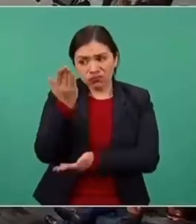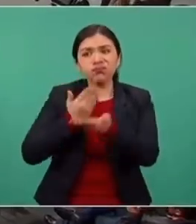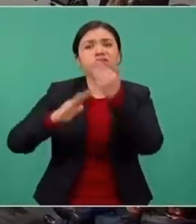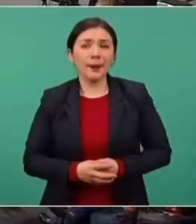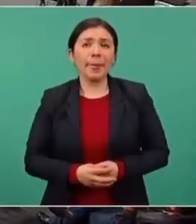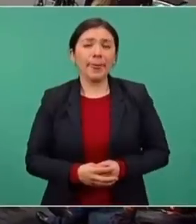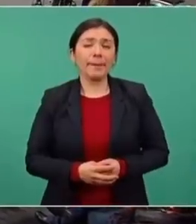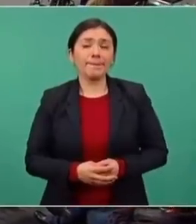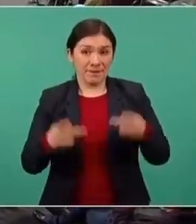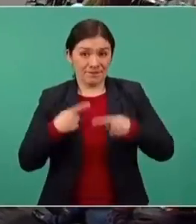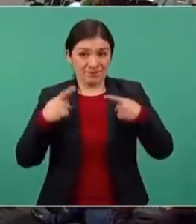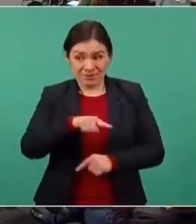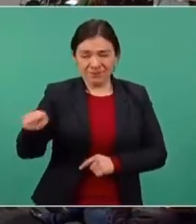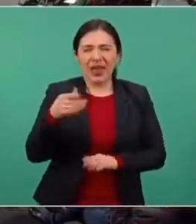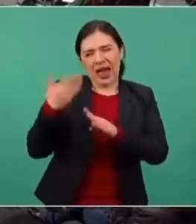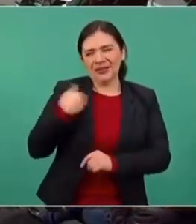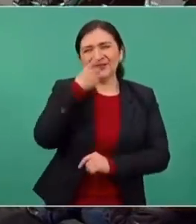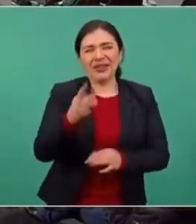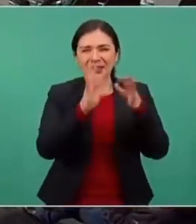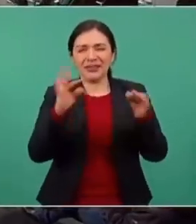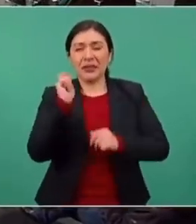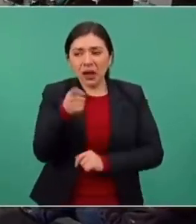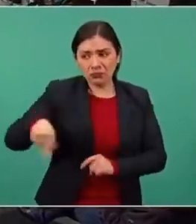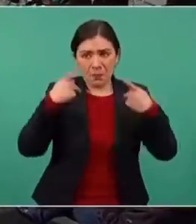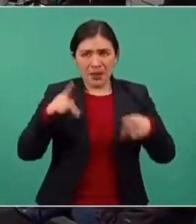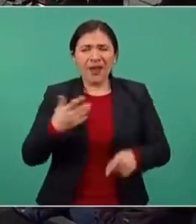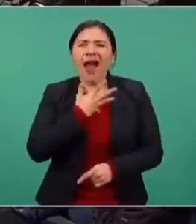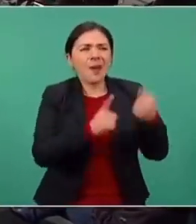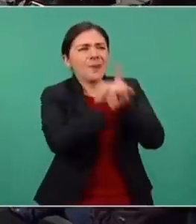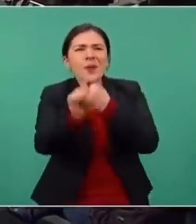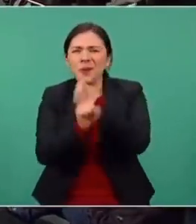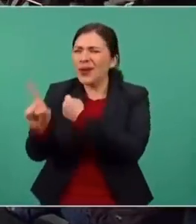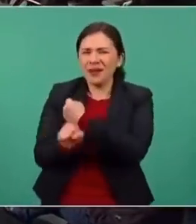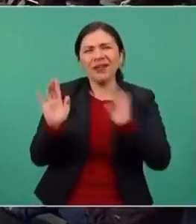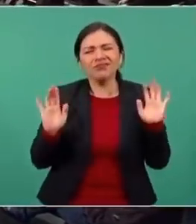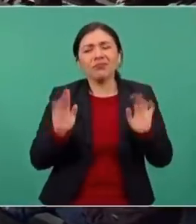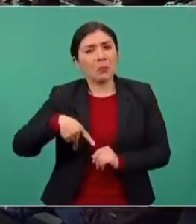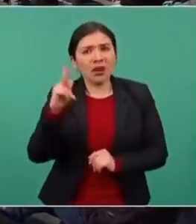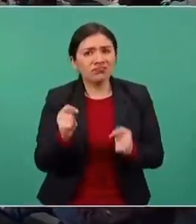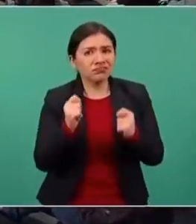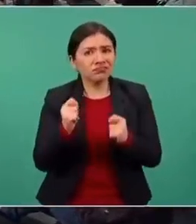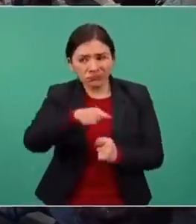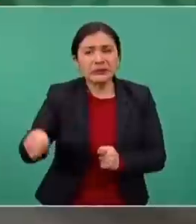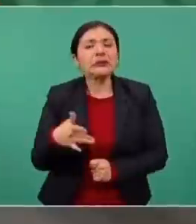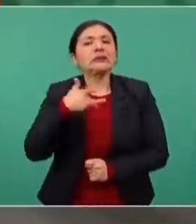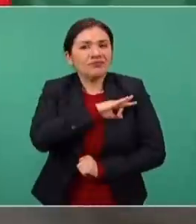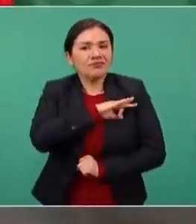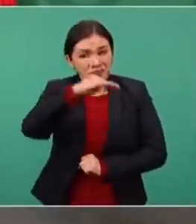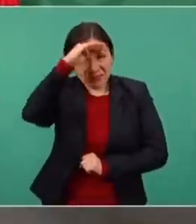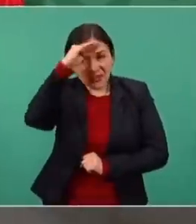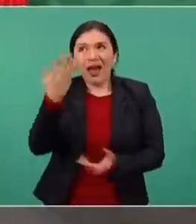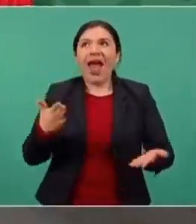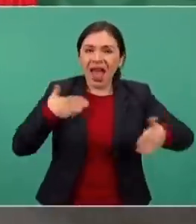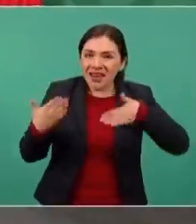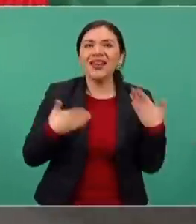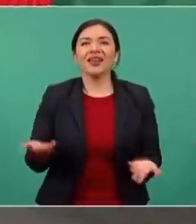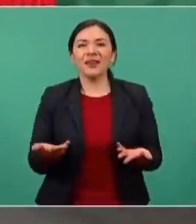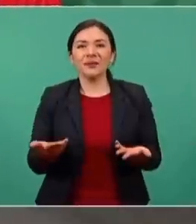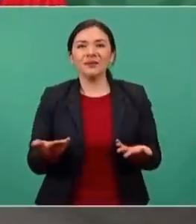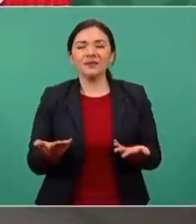saliendo, adelante. La gente lo decía yo hace unos días, a pesar de los pesares, está esperanzada, alegre,